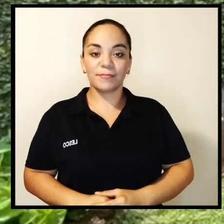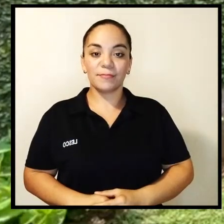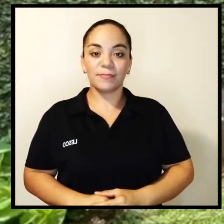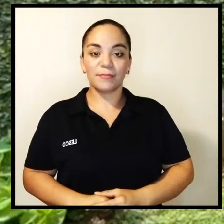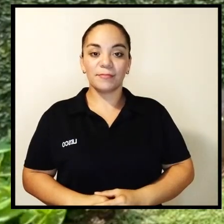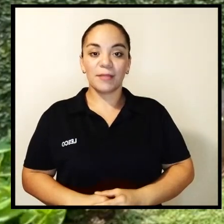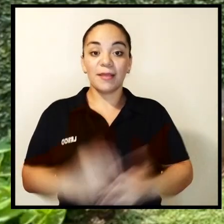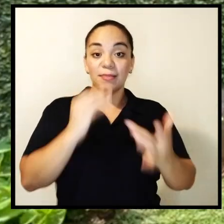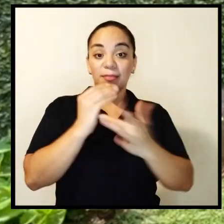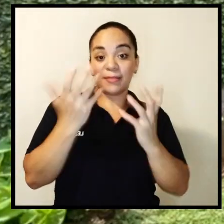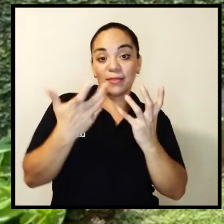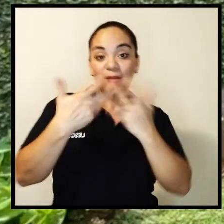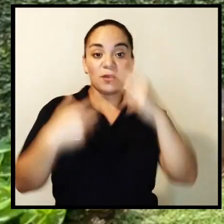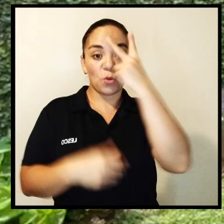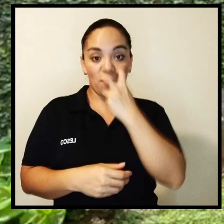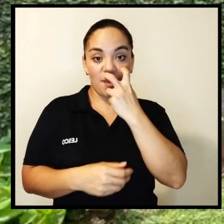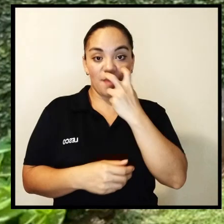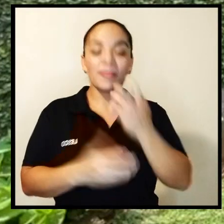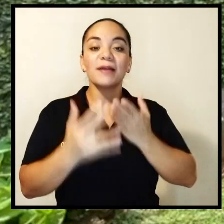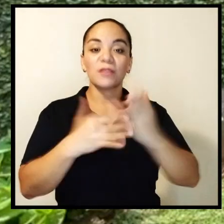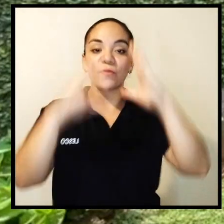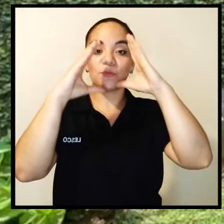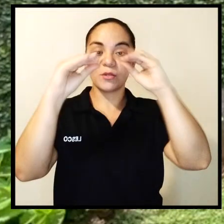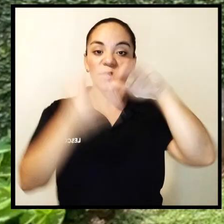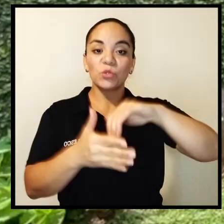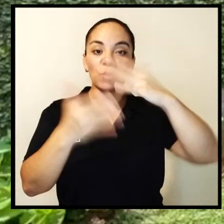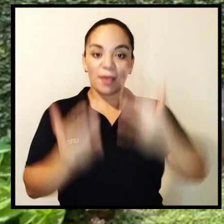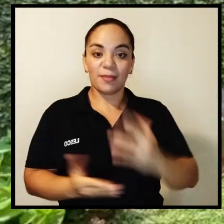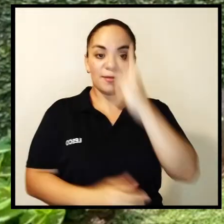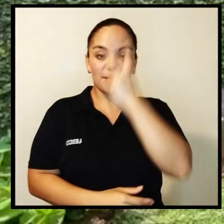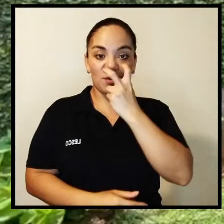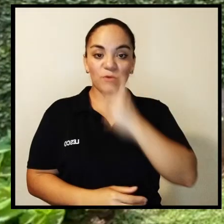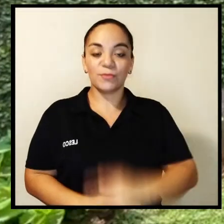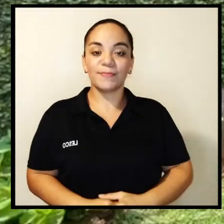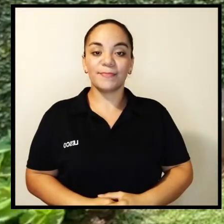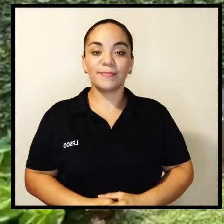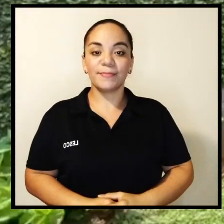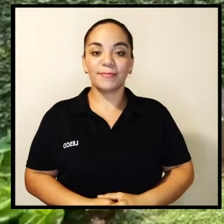Tiflotecnología, acceso a la información para estudiantes con discapacidad visual.